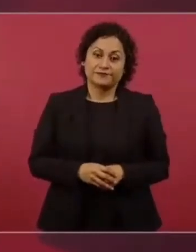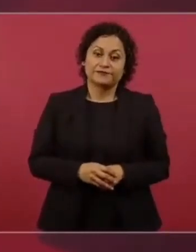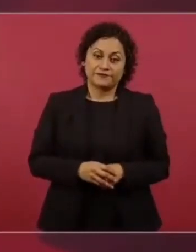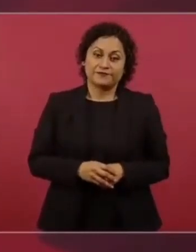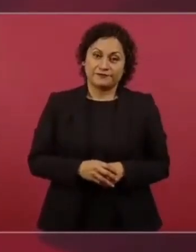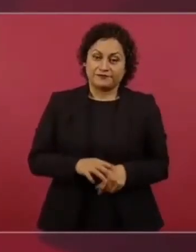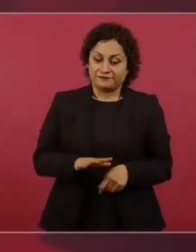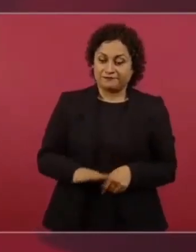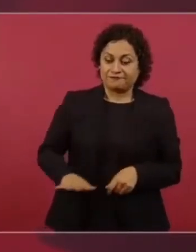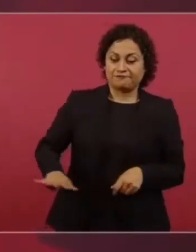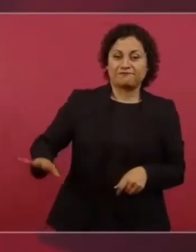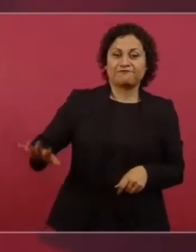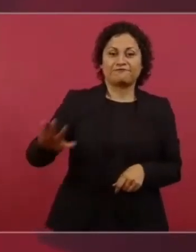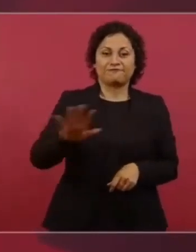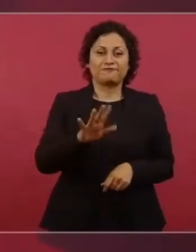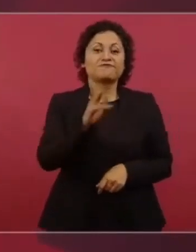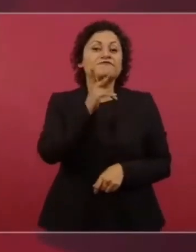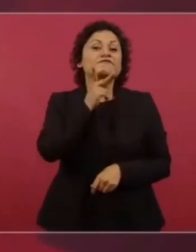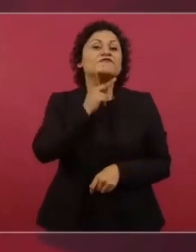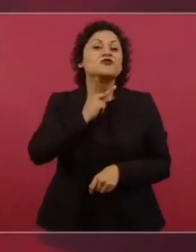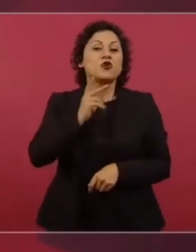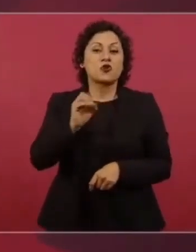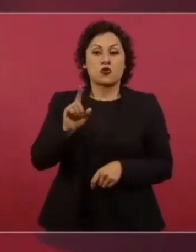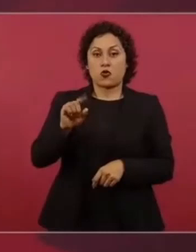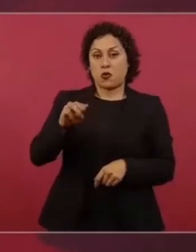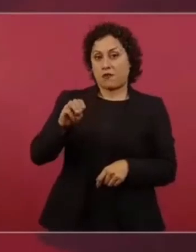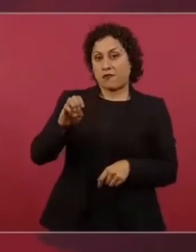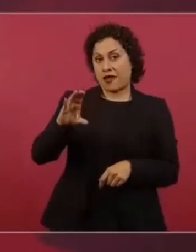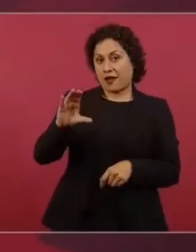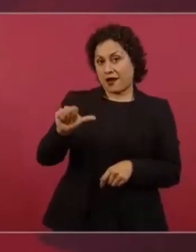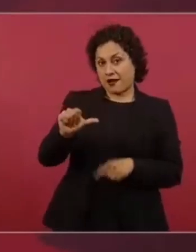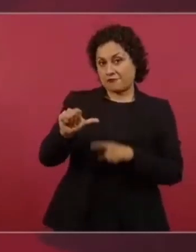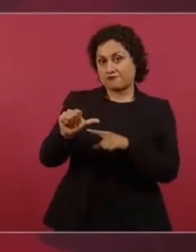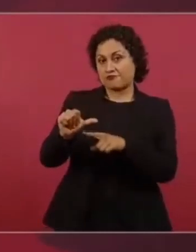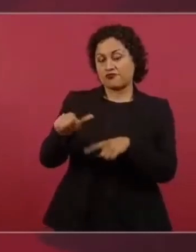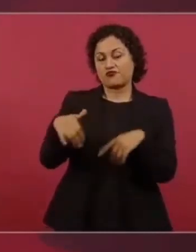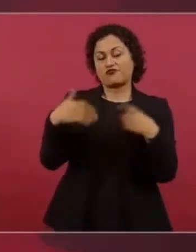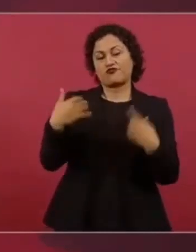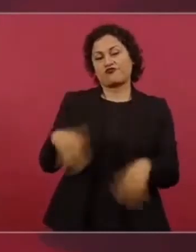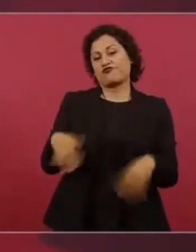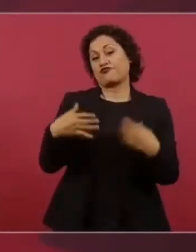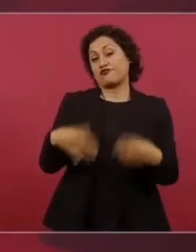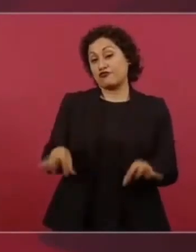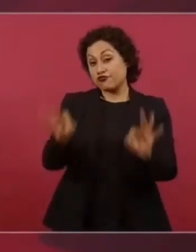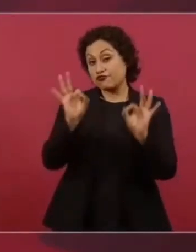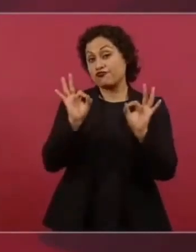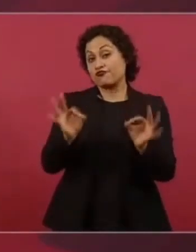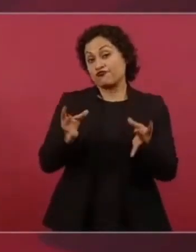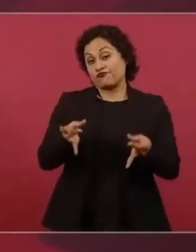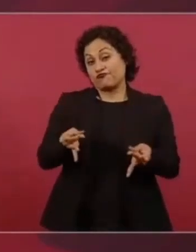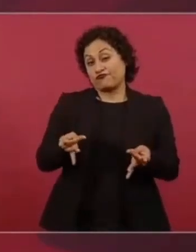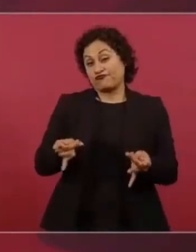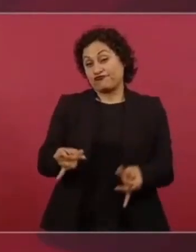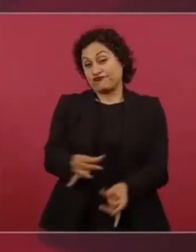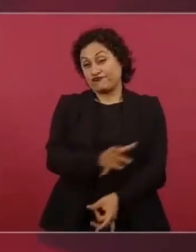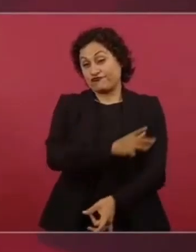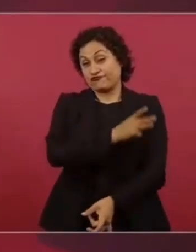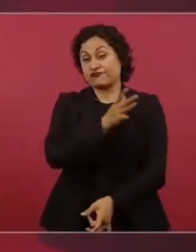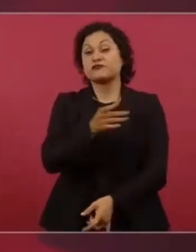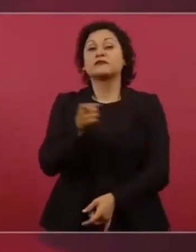es decir, ligero, de muy buena calidad, el que tiene más precio en el mercado internacional.